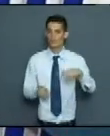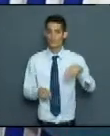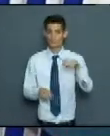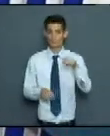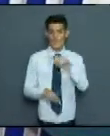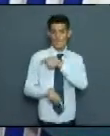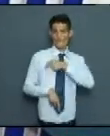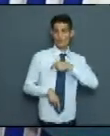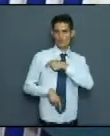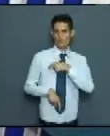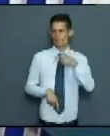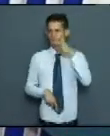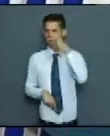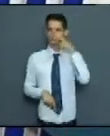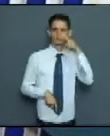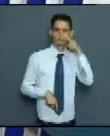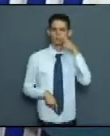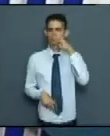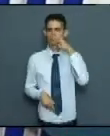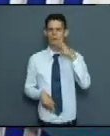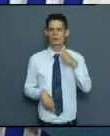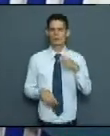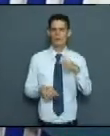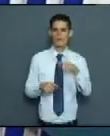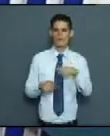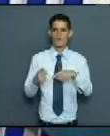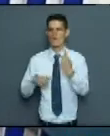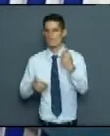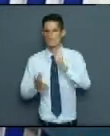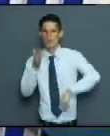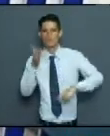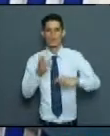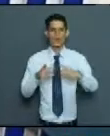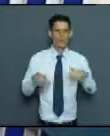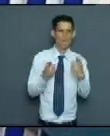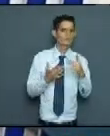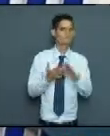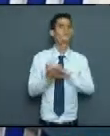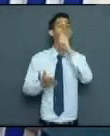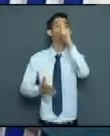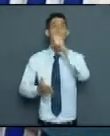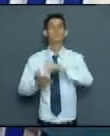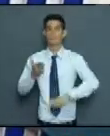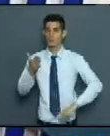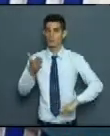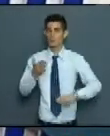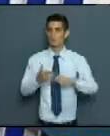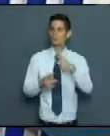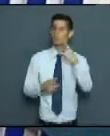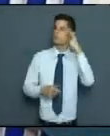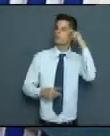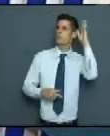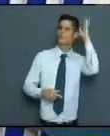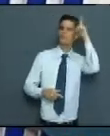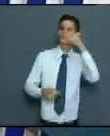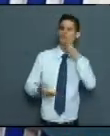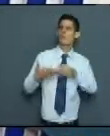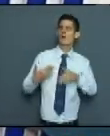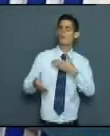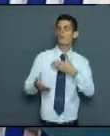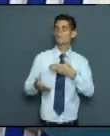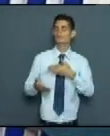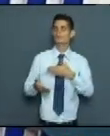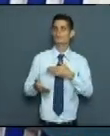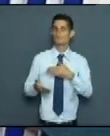un papel fundamental, sobre todo a la hora de enfrentar a cada una de las personas que no tiene conciencia de lo que está pasando en estos momentos.